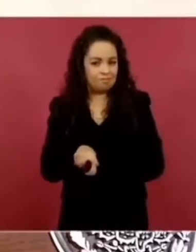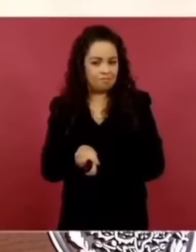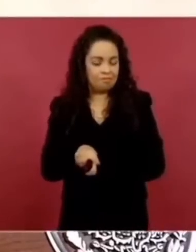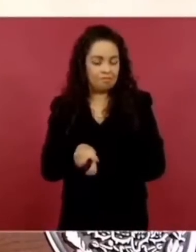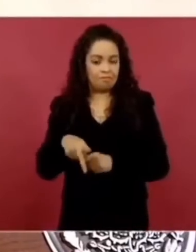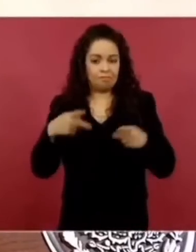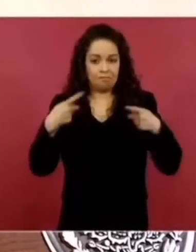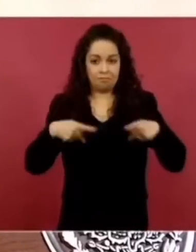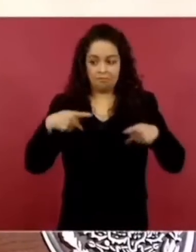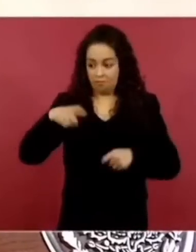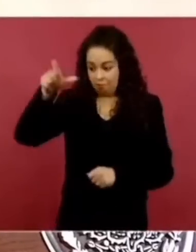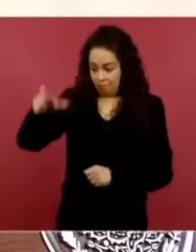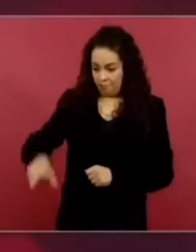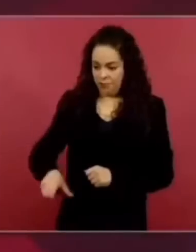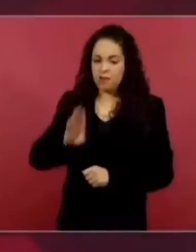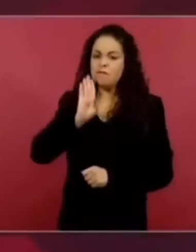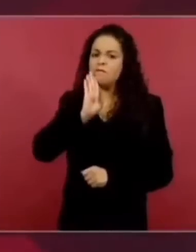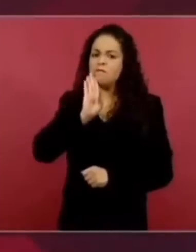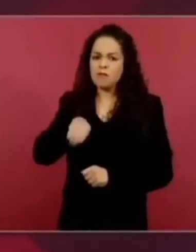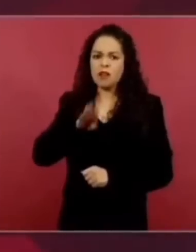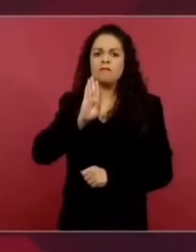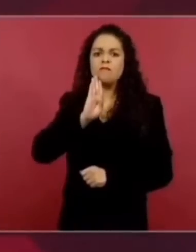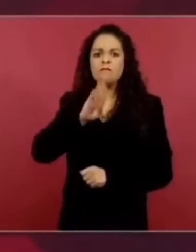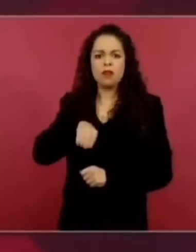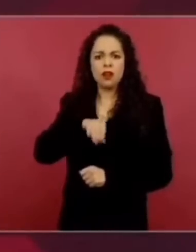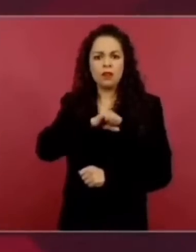malos antecedentes… no estoy